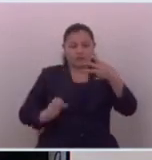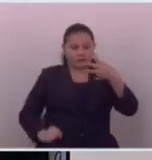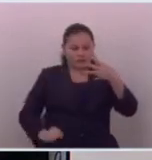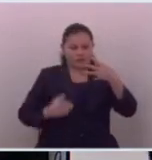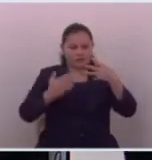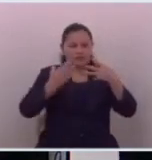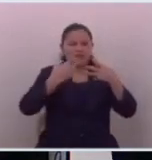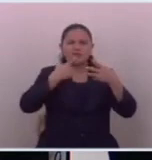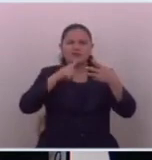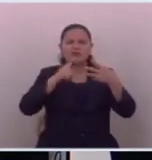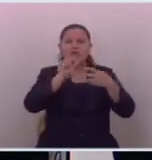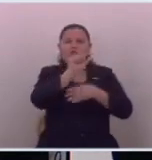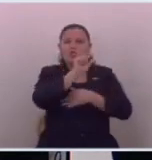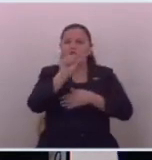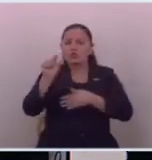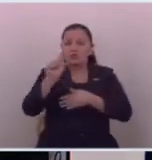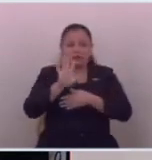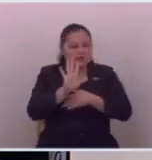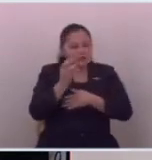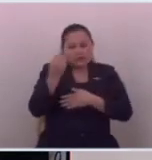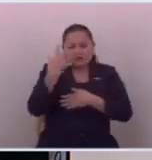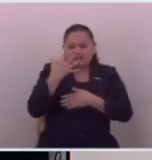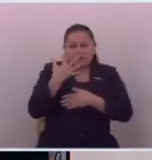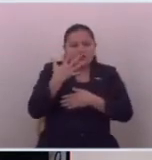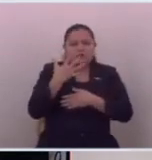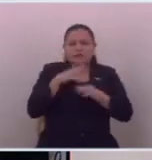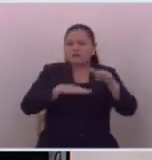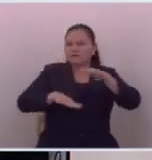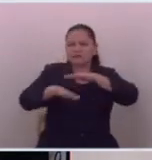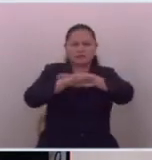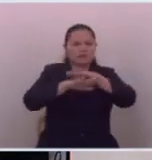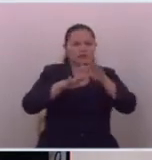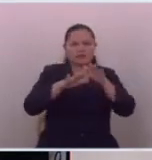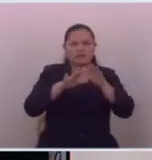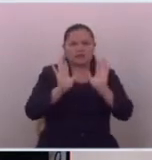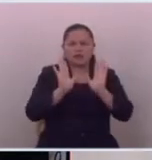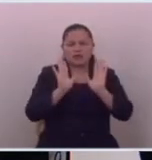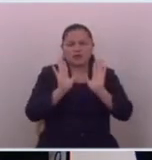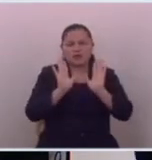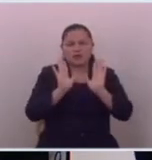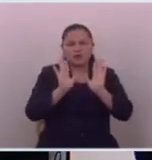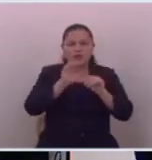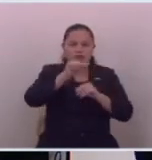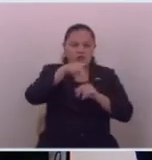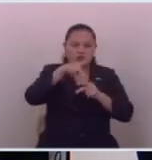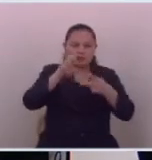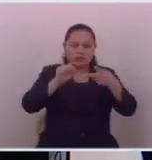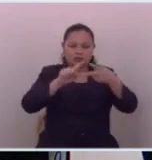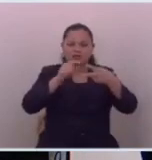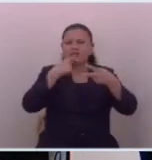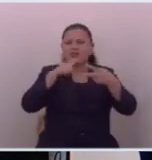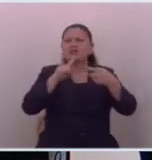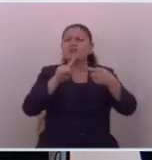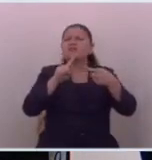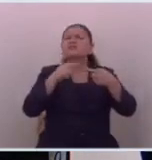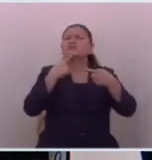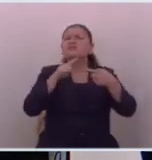con un nombre ustedes ya harían bastante la APES o quien sea